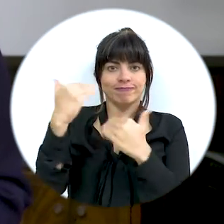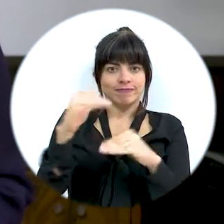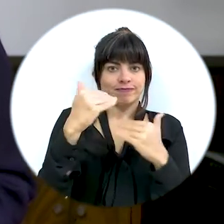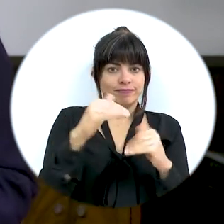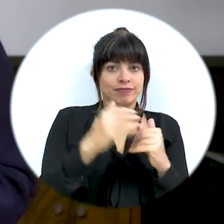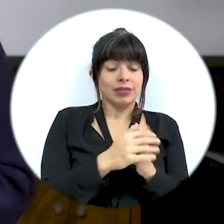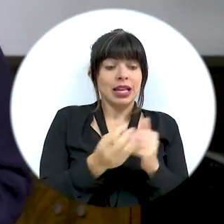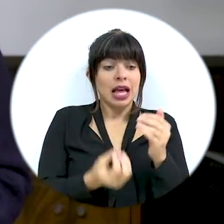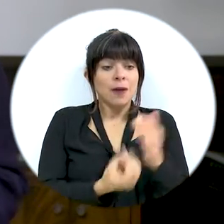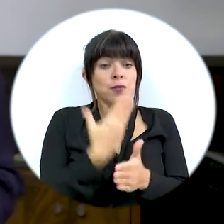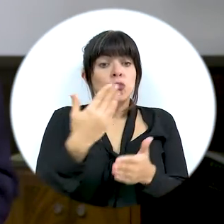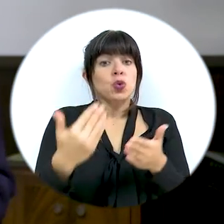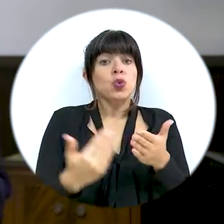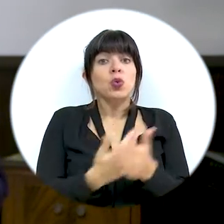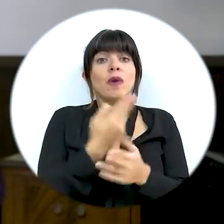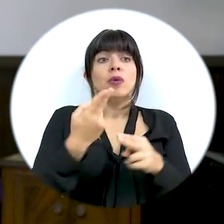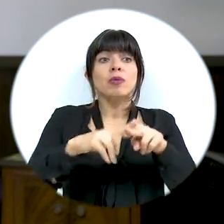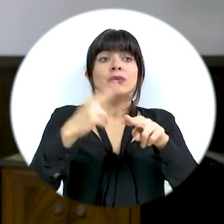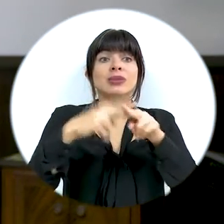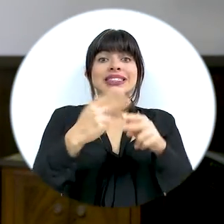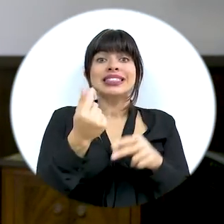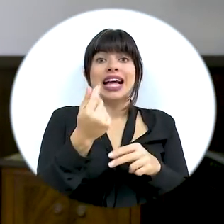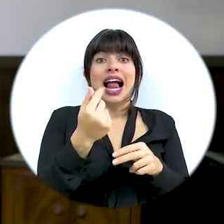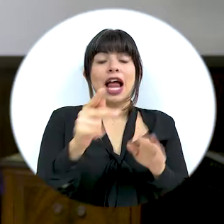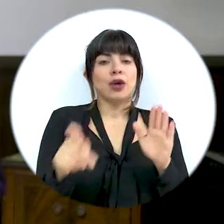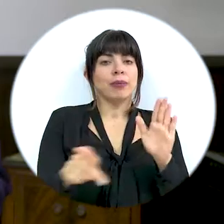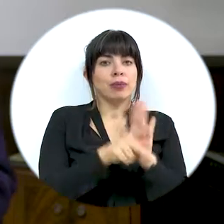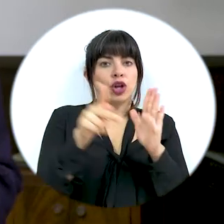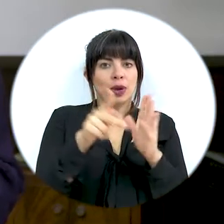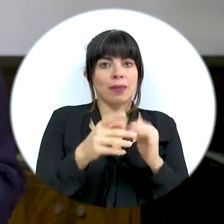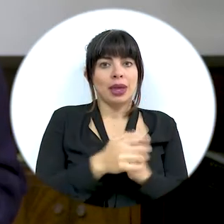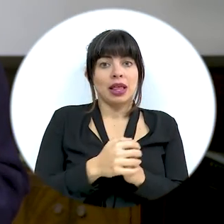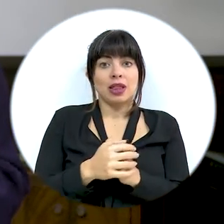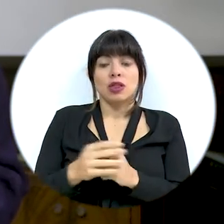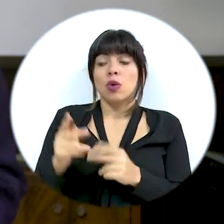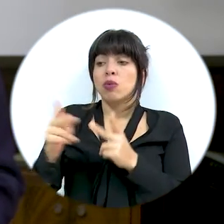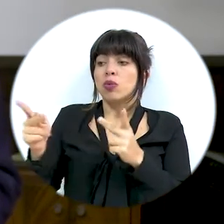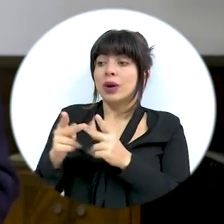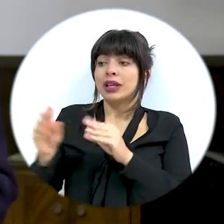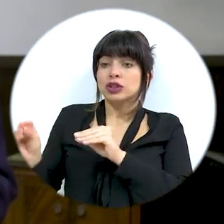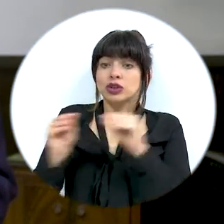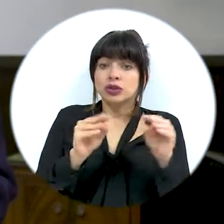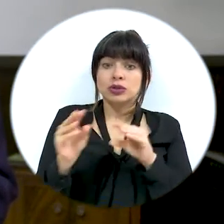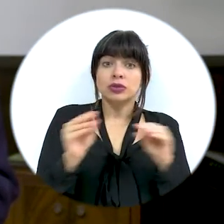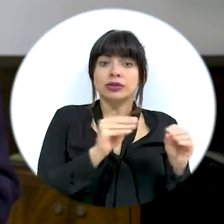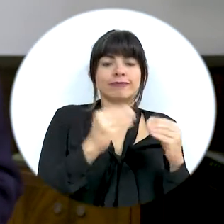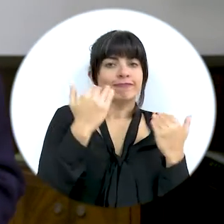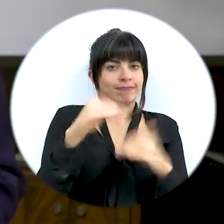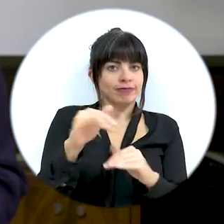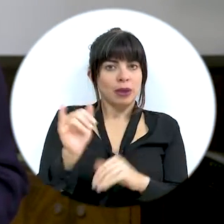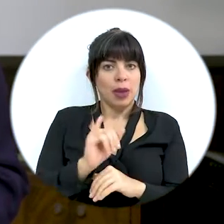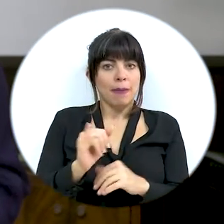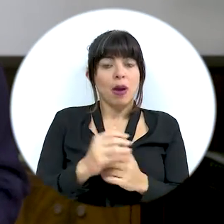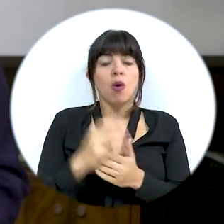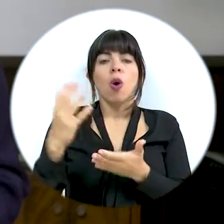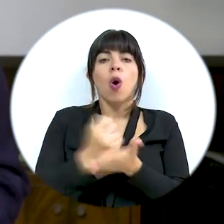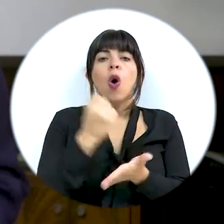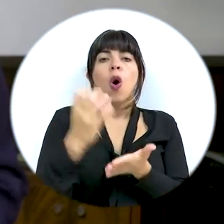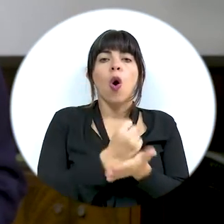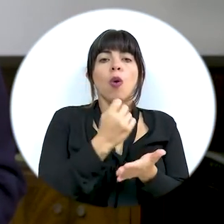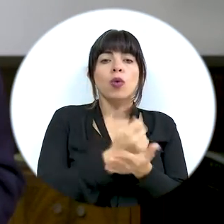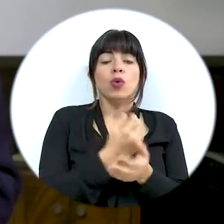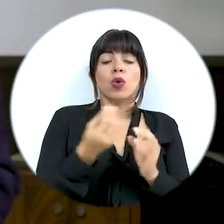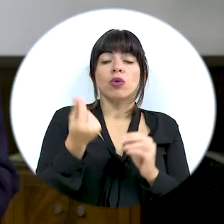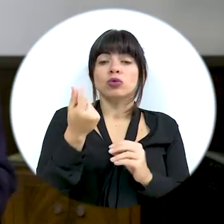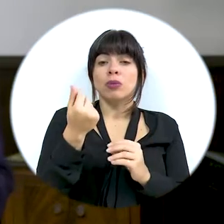vacantes. Prohibimos la creación de nuevos pluses salariales y las reasignaciones de puestos. Iniciamos el